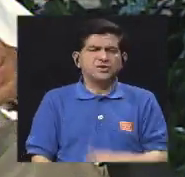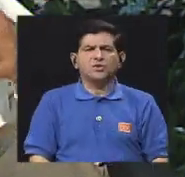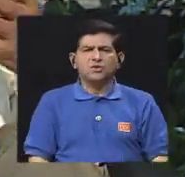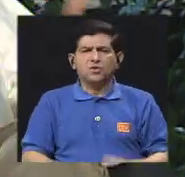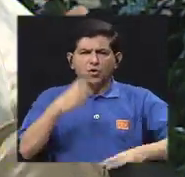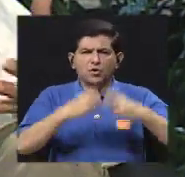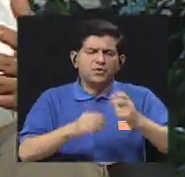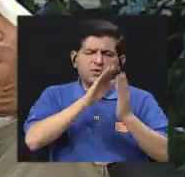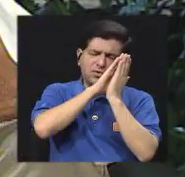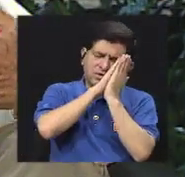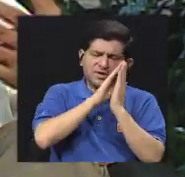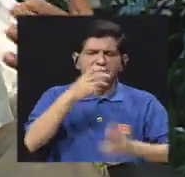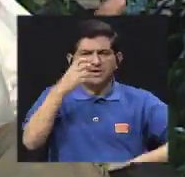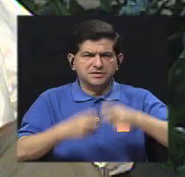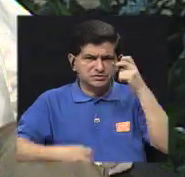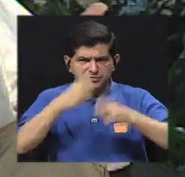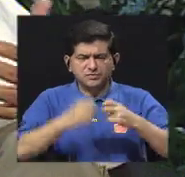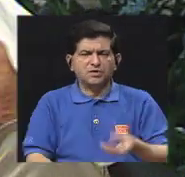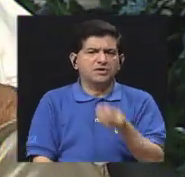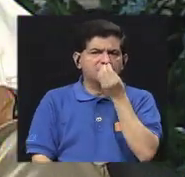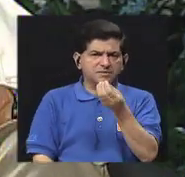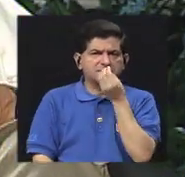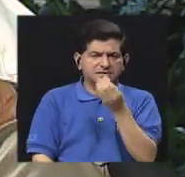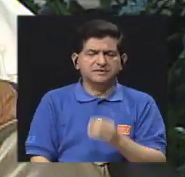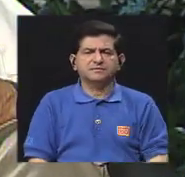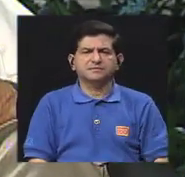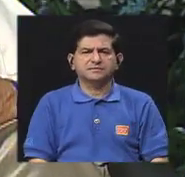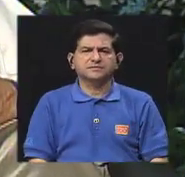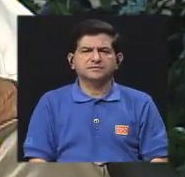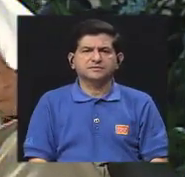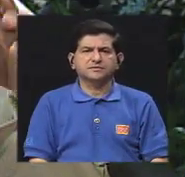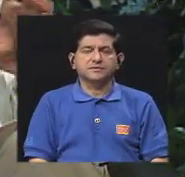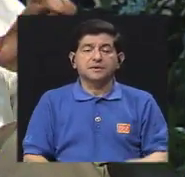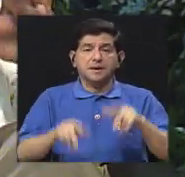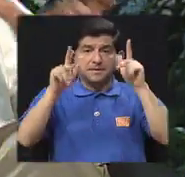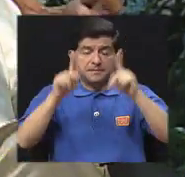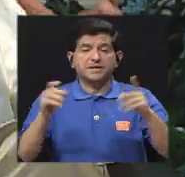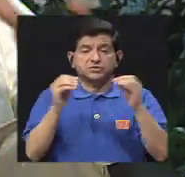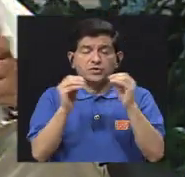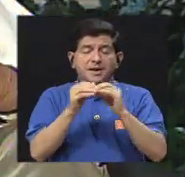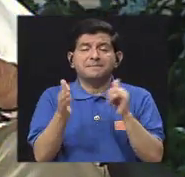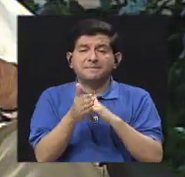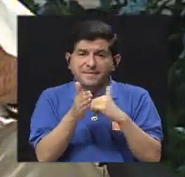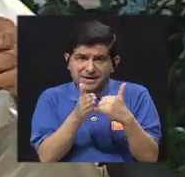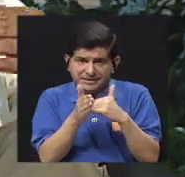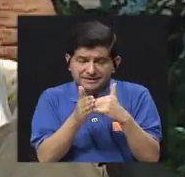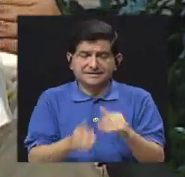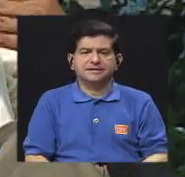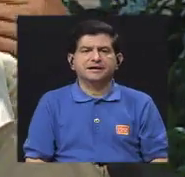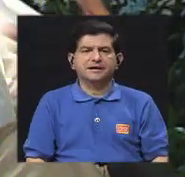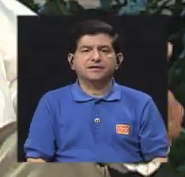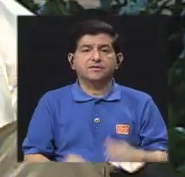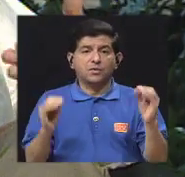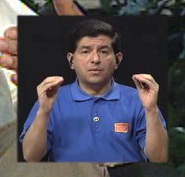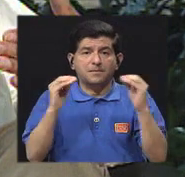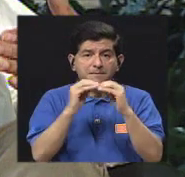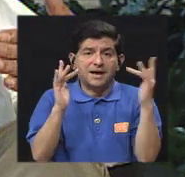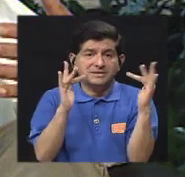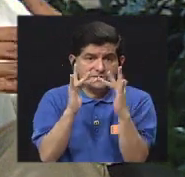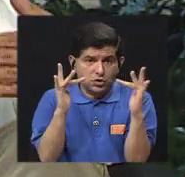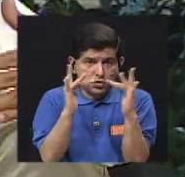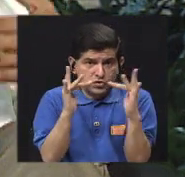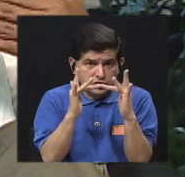donde hay trastornos del sueño, trastornos de alimentación. Hay personas más vulnerables y el que está más en contacto